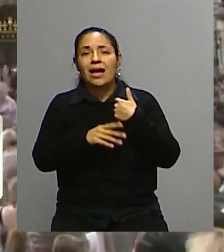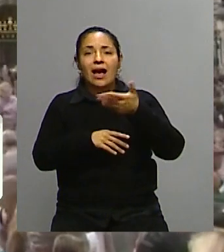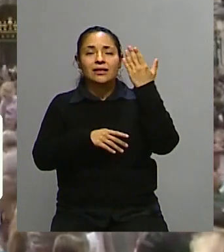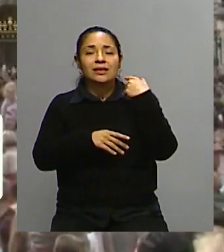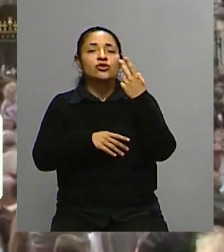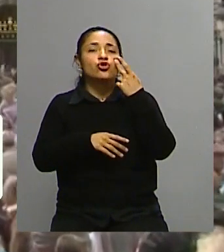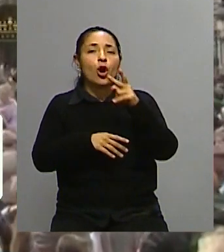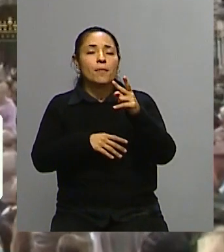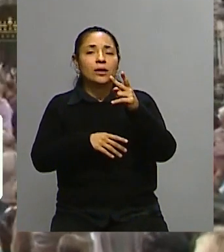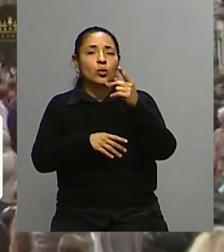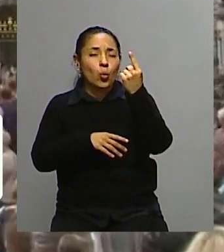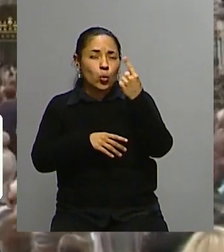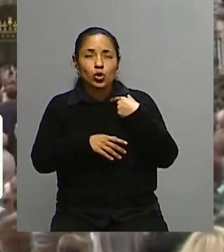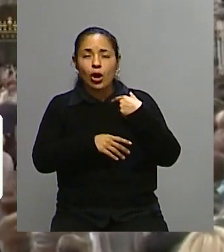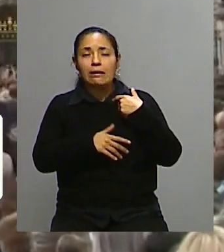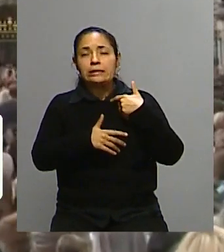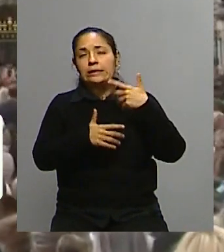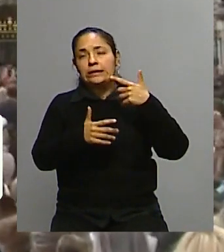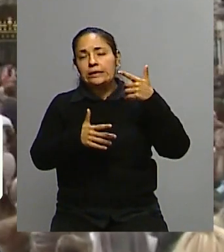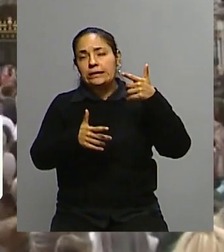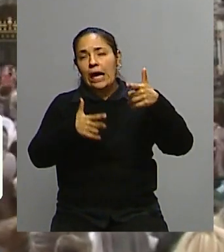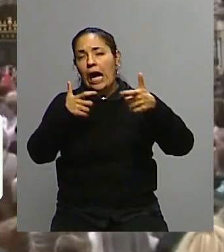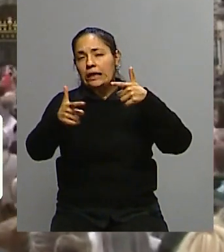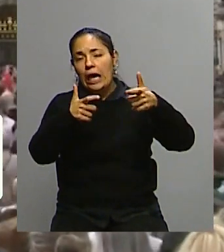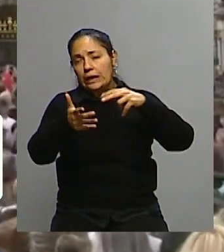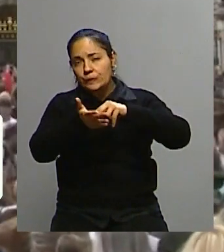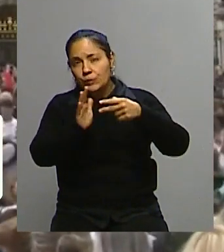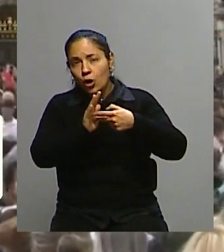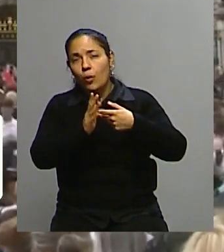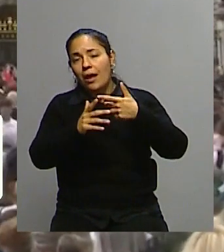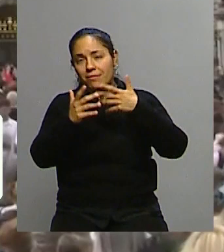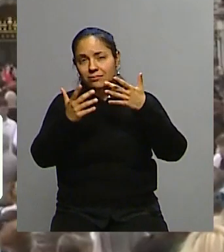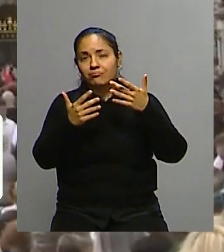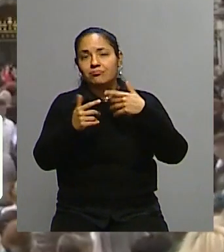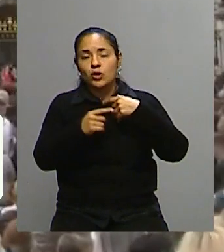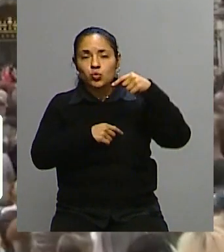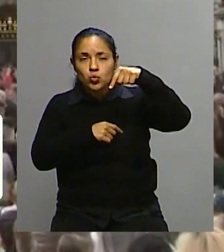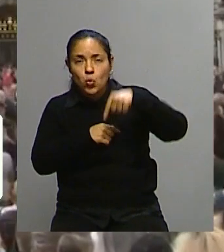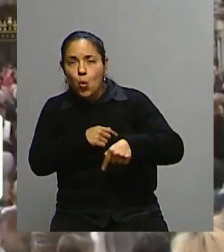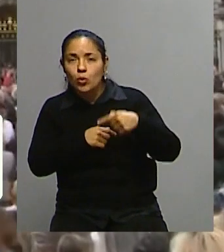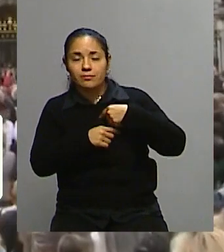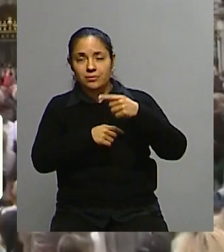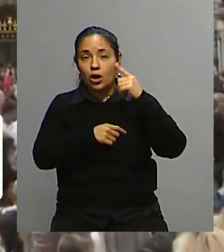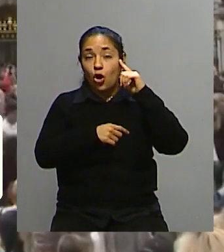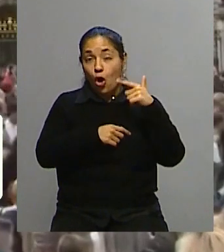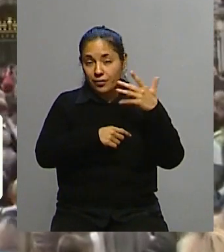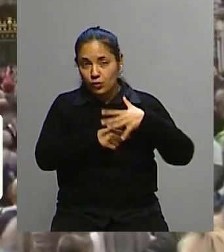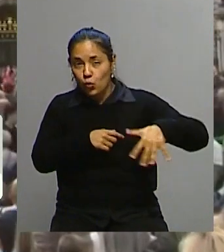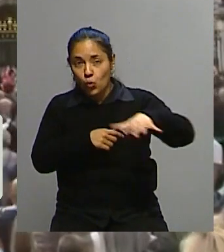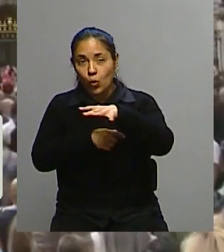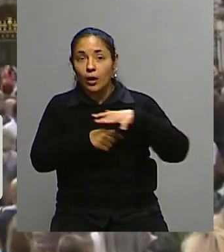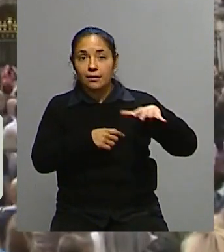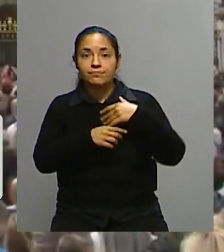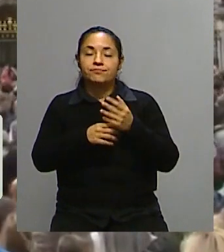mismo tuvo ataques terroristas en el subte y en autobuses. Con lo cual, va a haber